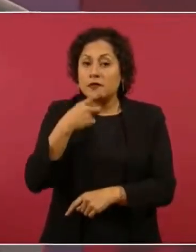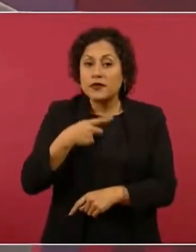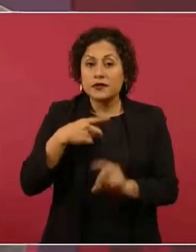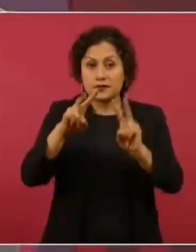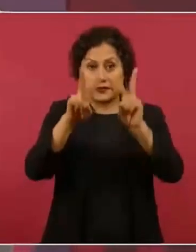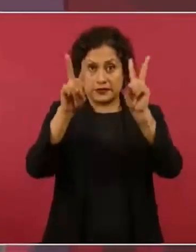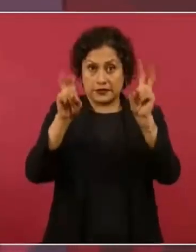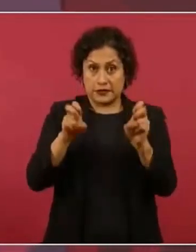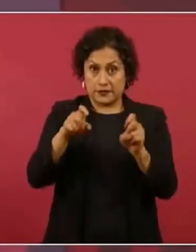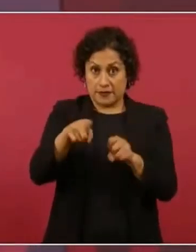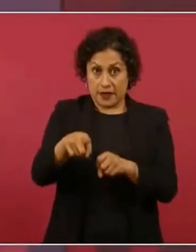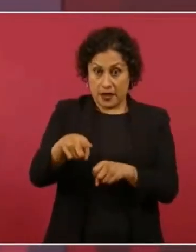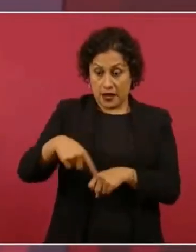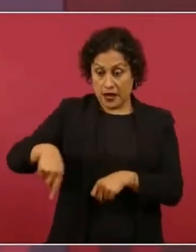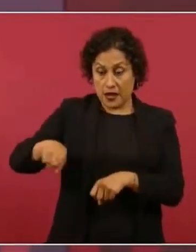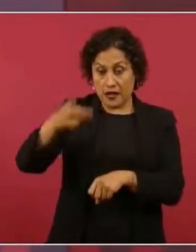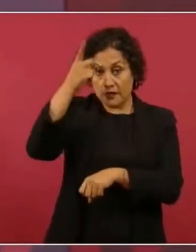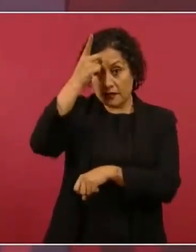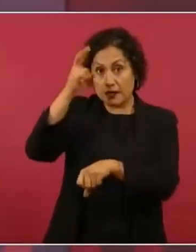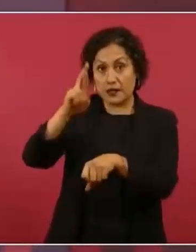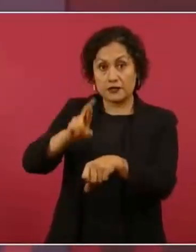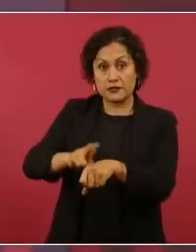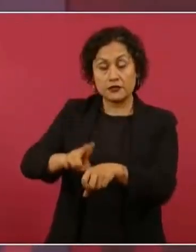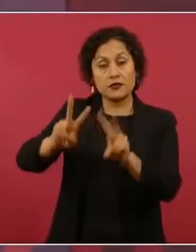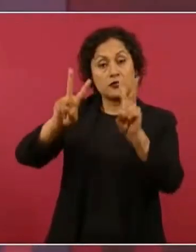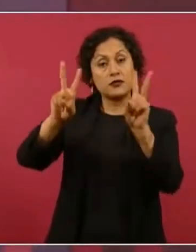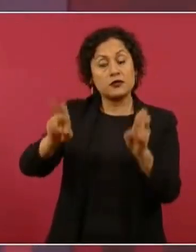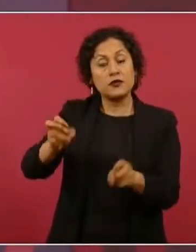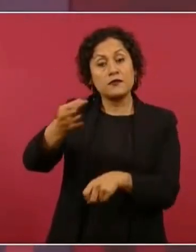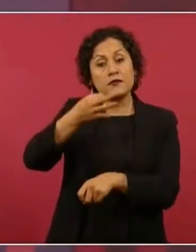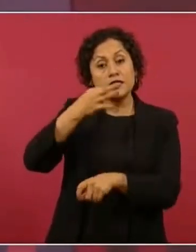funciona, va a funcionar.